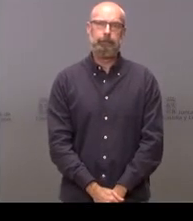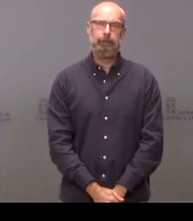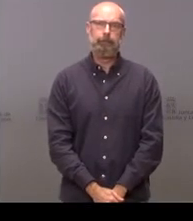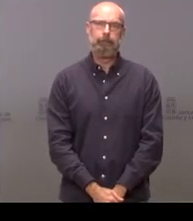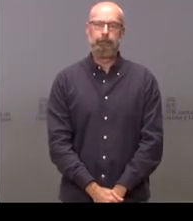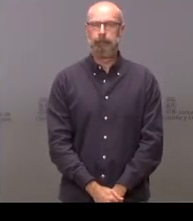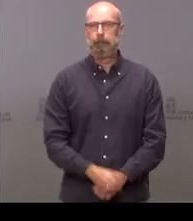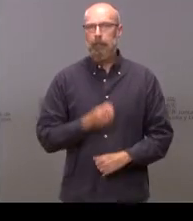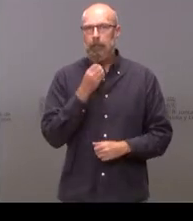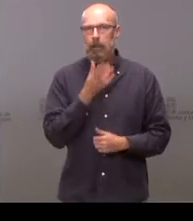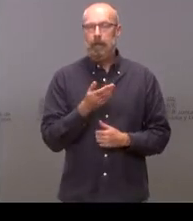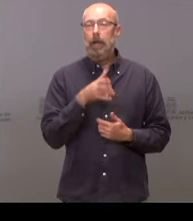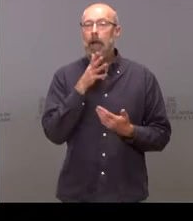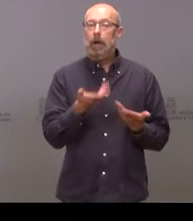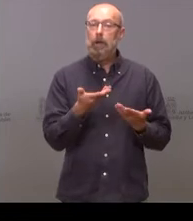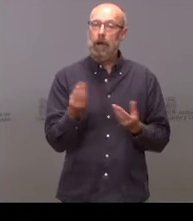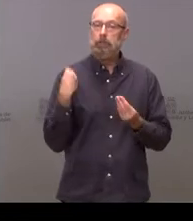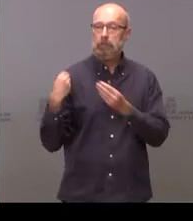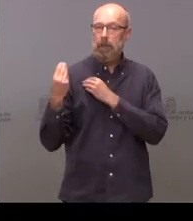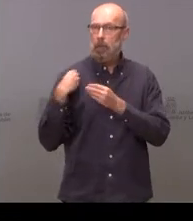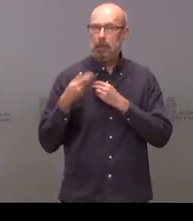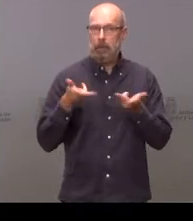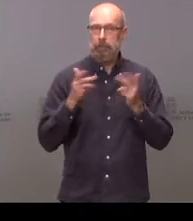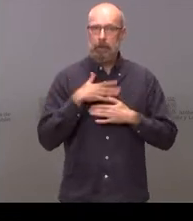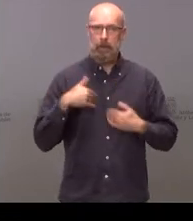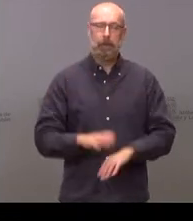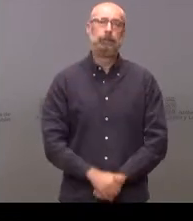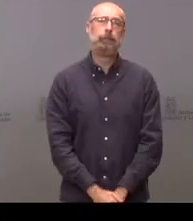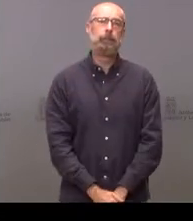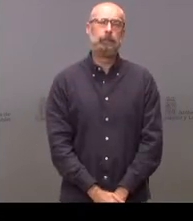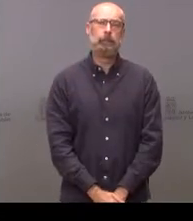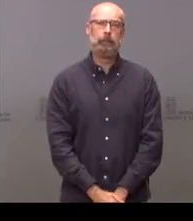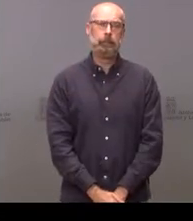Quedamos a su disposición para las preguntas que eran oportunas.